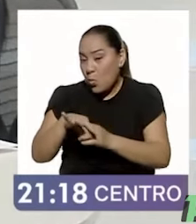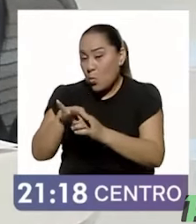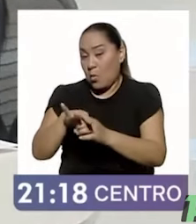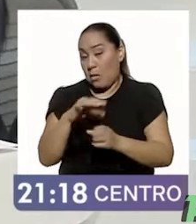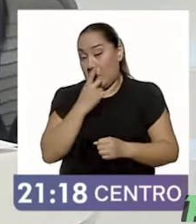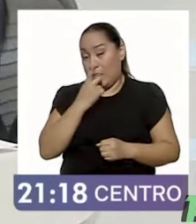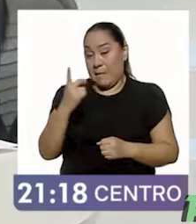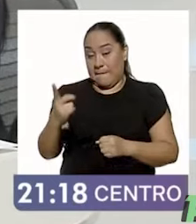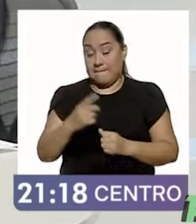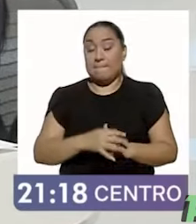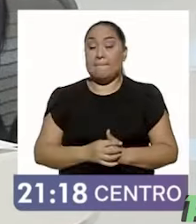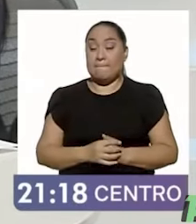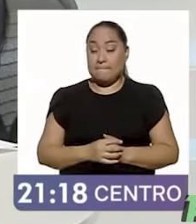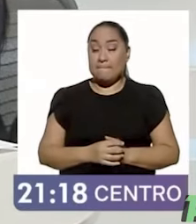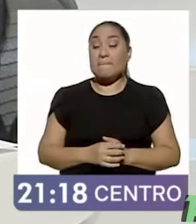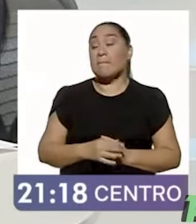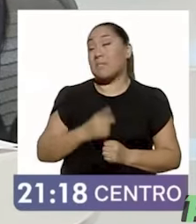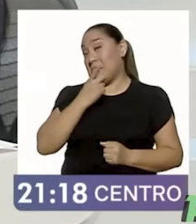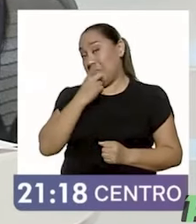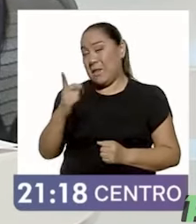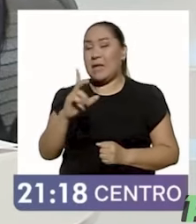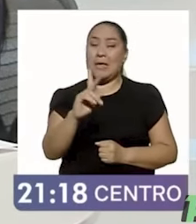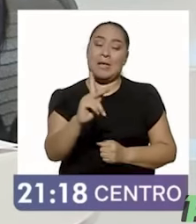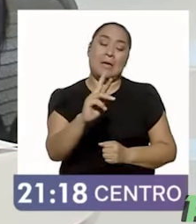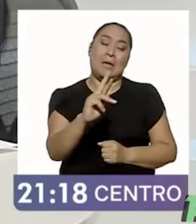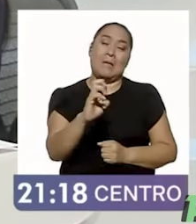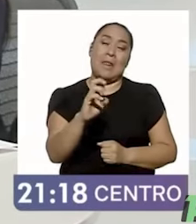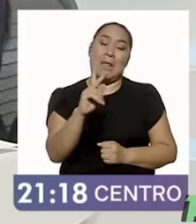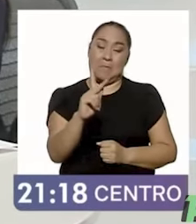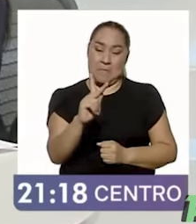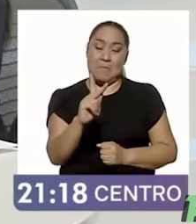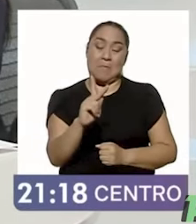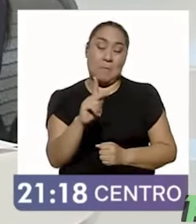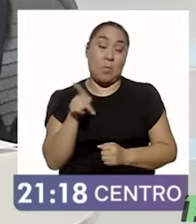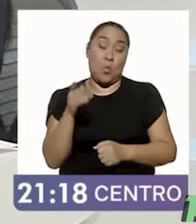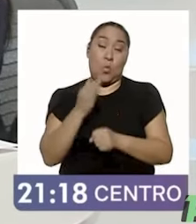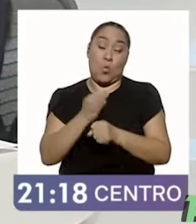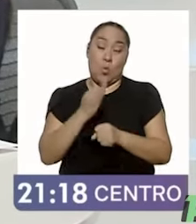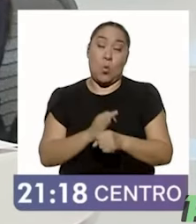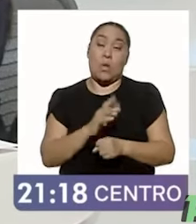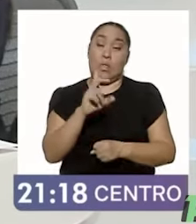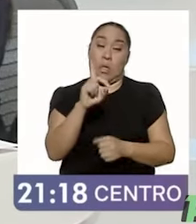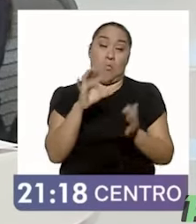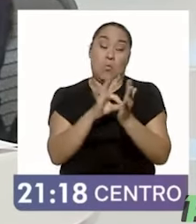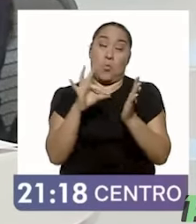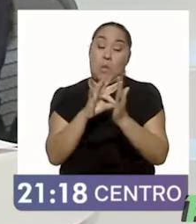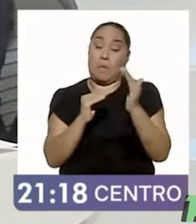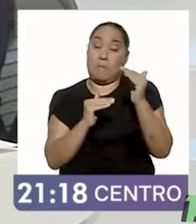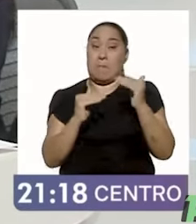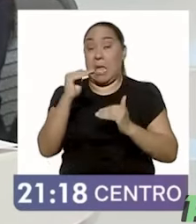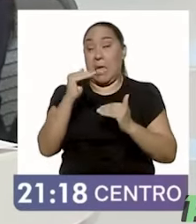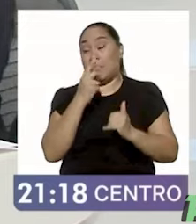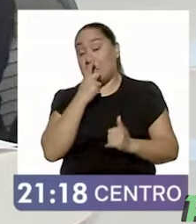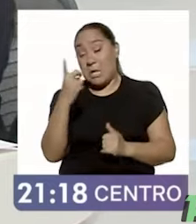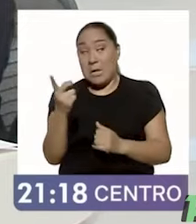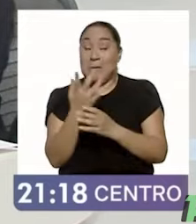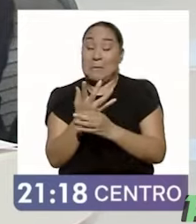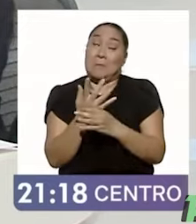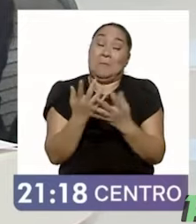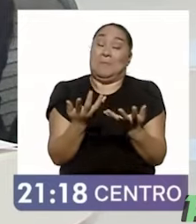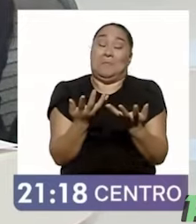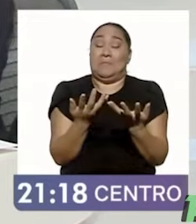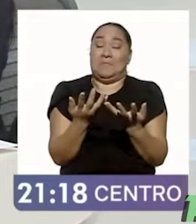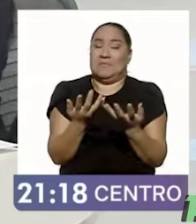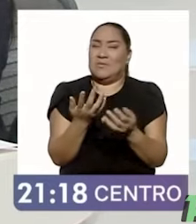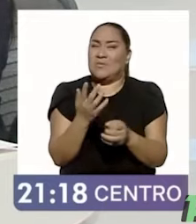presidencial, que según el PREP van más de 30 puntos de distancia entre una y otra. Entonces, no